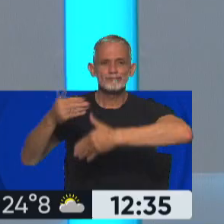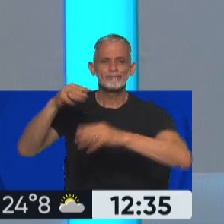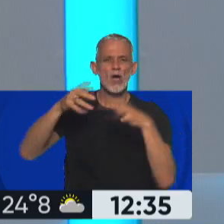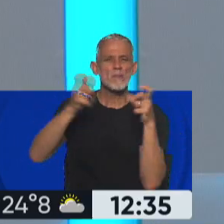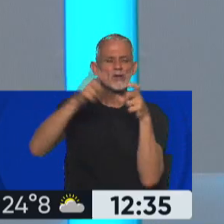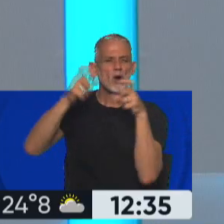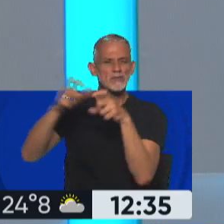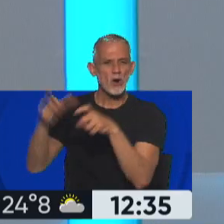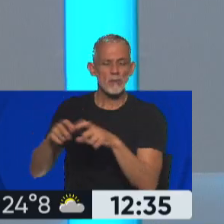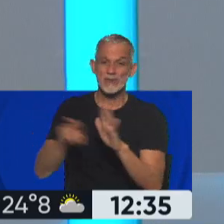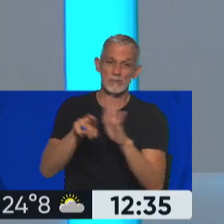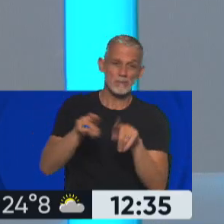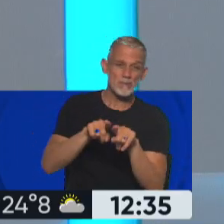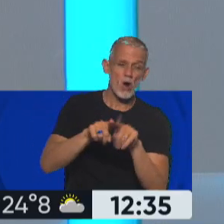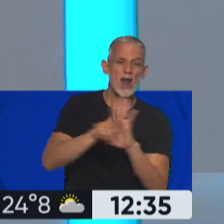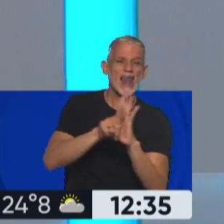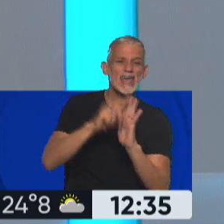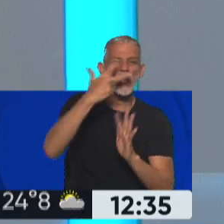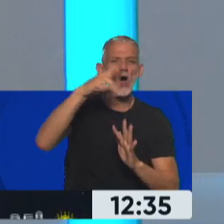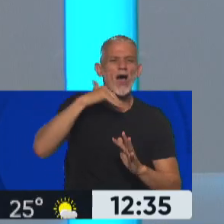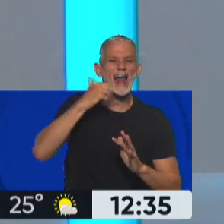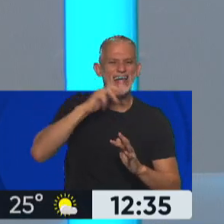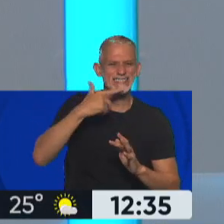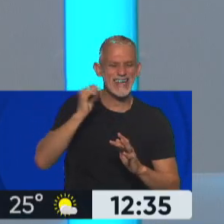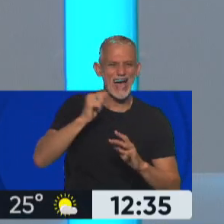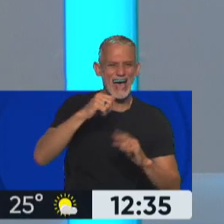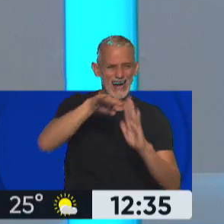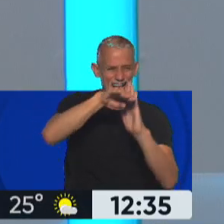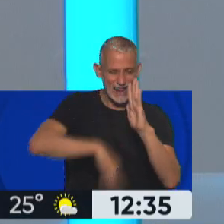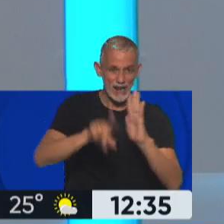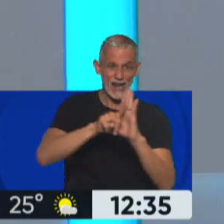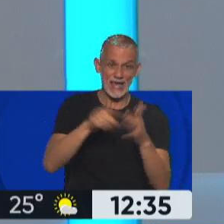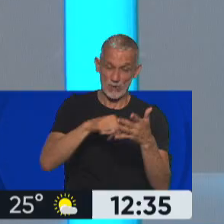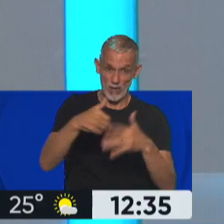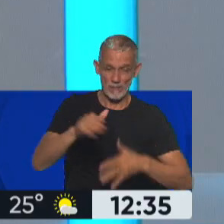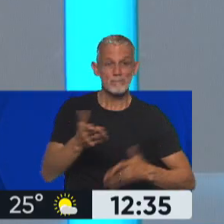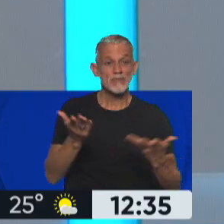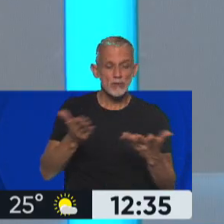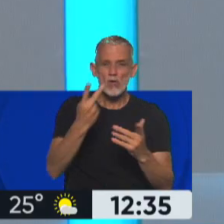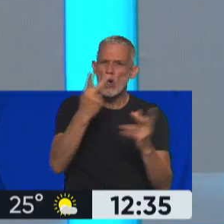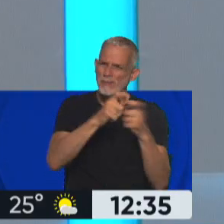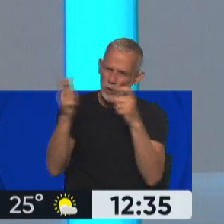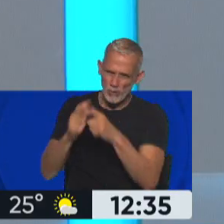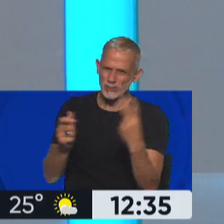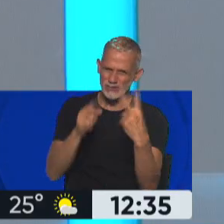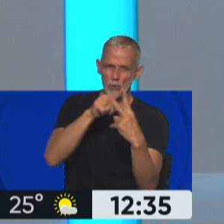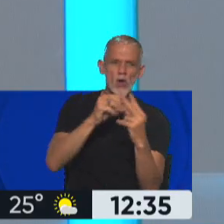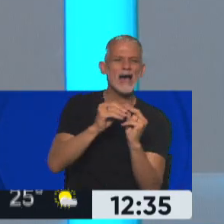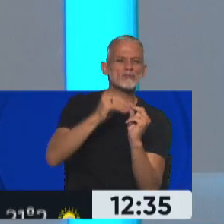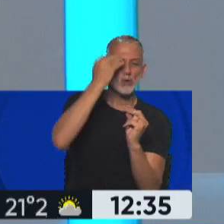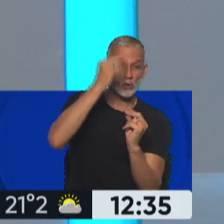comisiones, lo mismo que la ley Ojarasca, también. Entró ahora diputados, se esperan por lo menos dos comisiones seguro que van a discutirla, asuntos